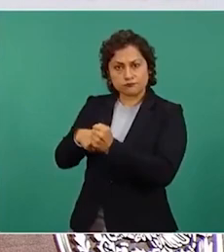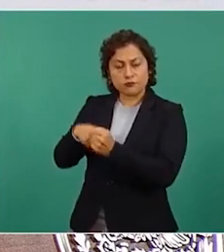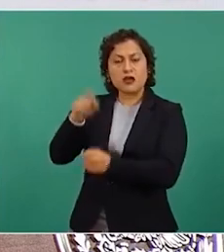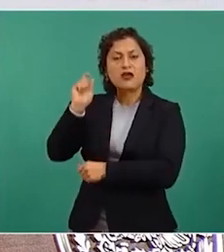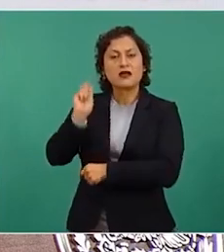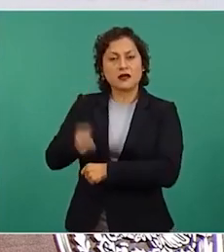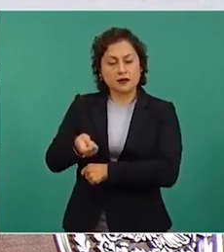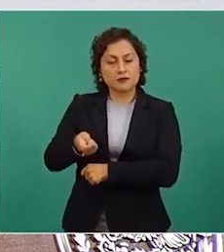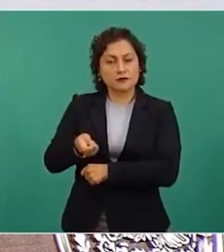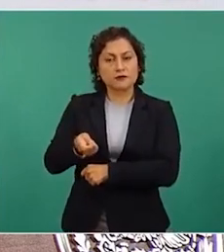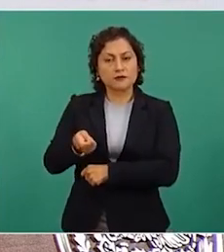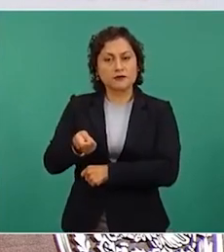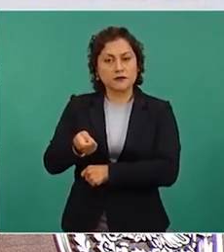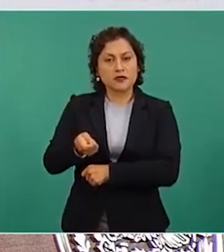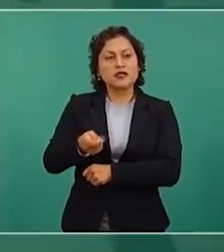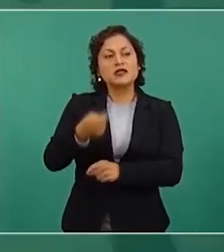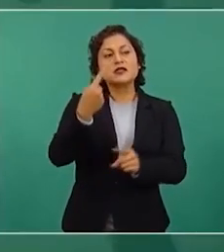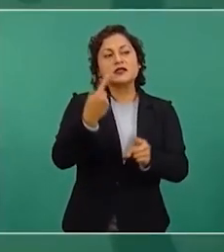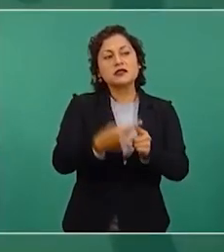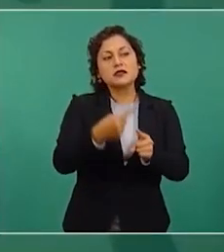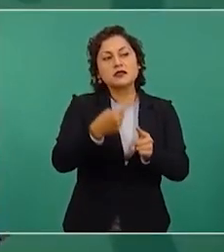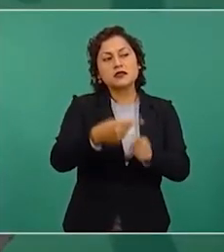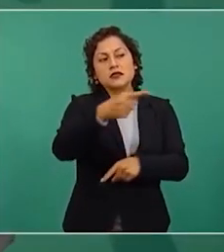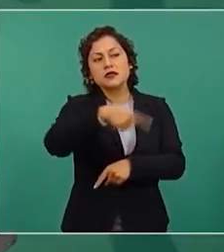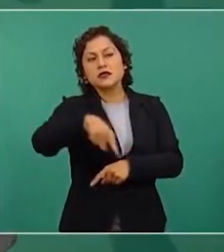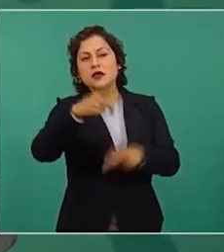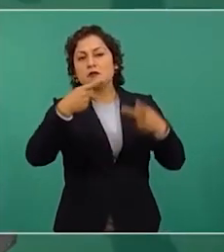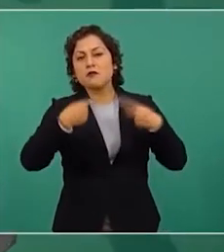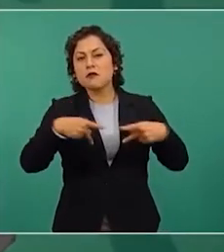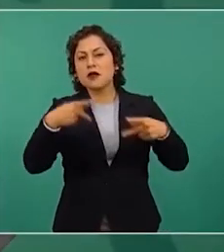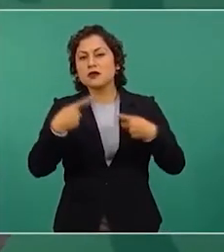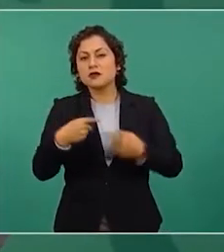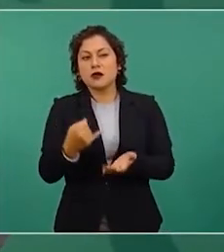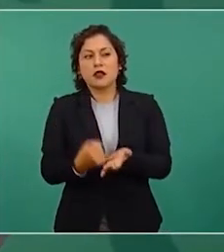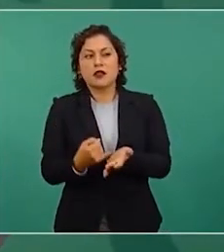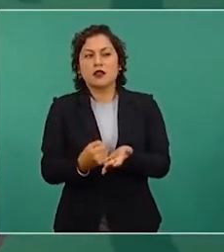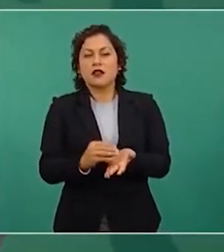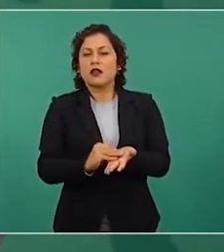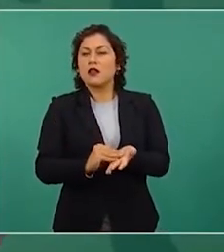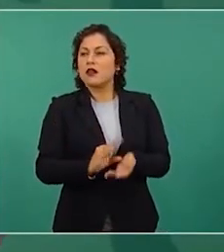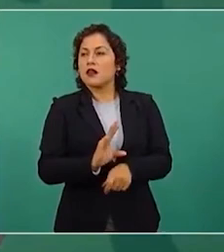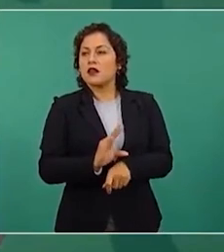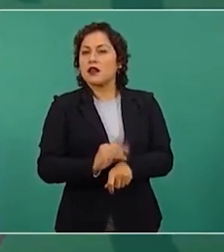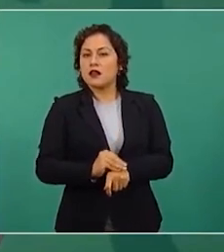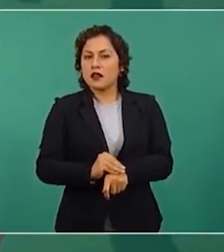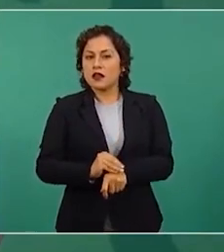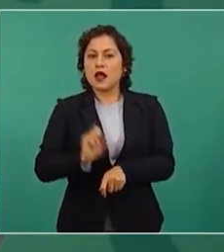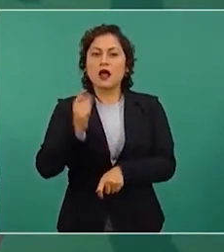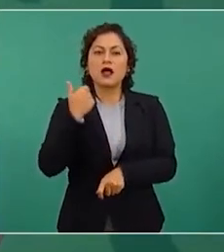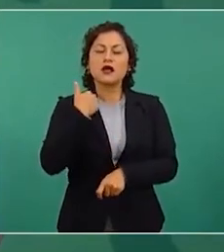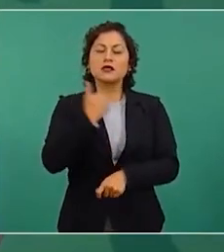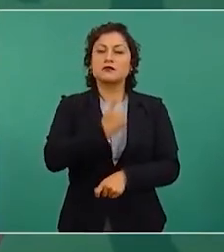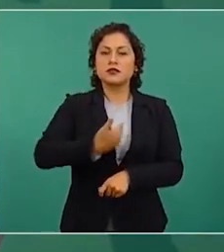las condonaciones de impuesto durante el gobierno de Vicente Fox